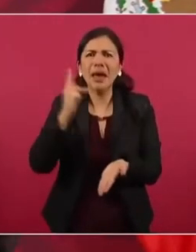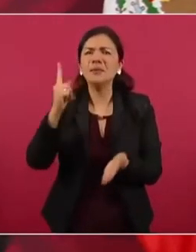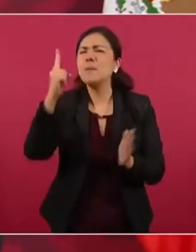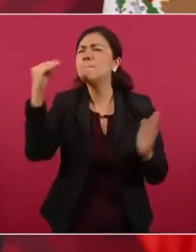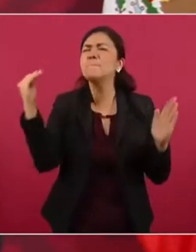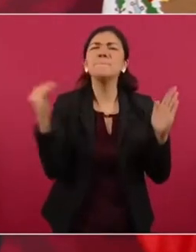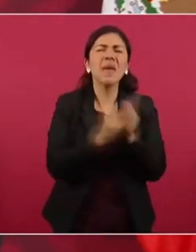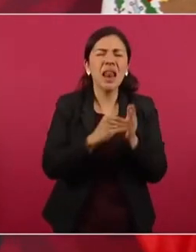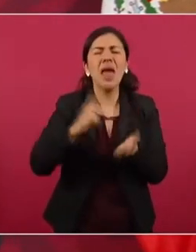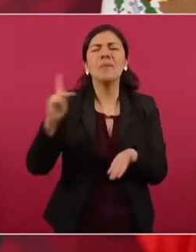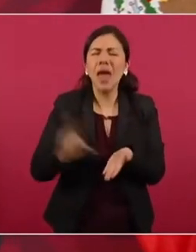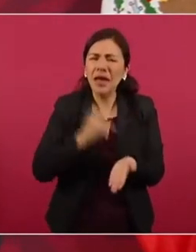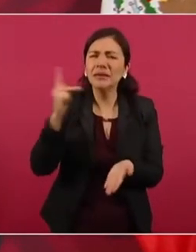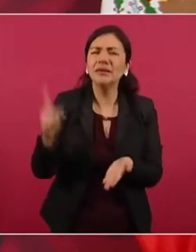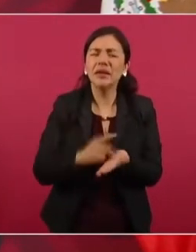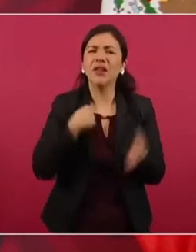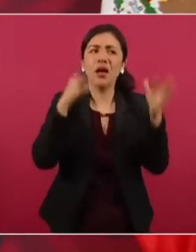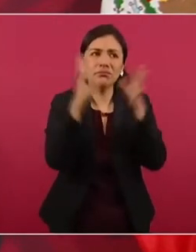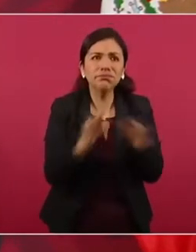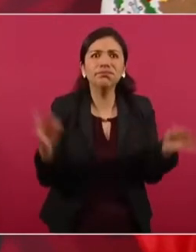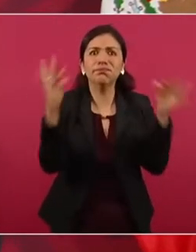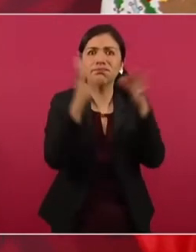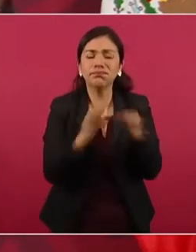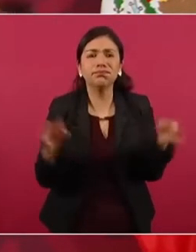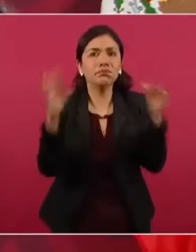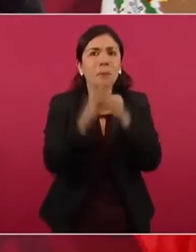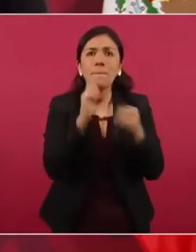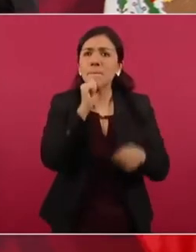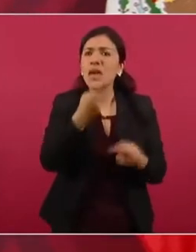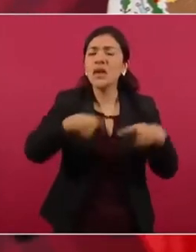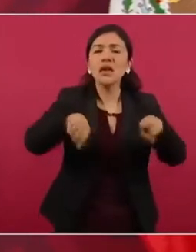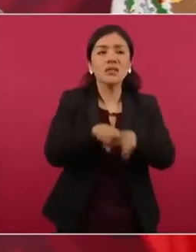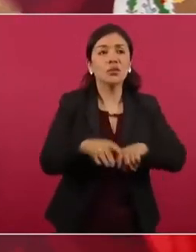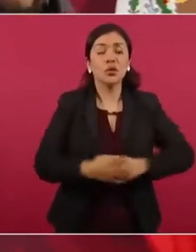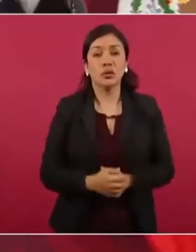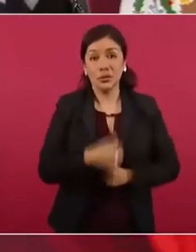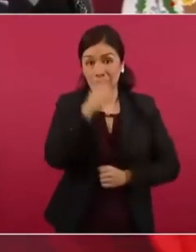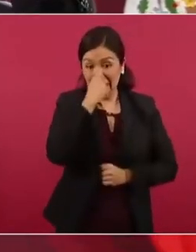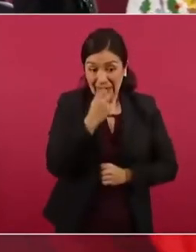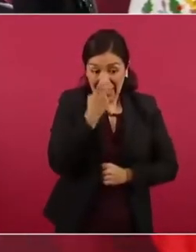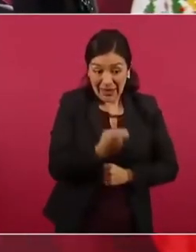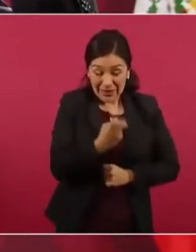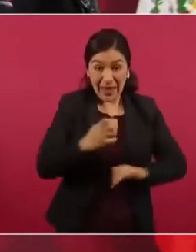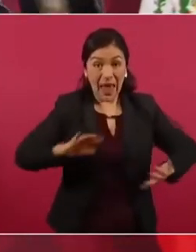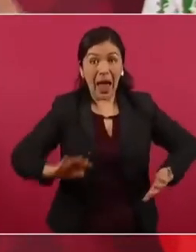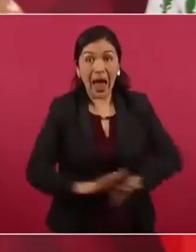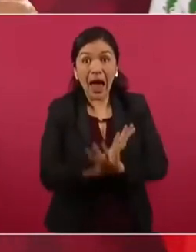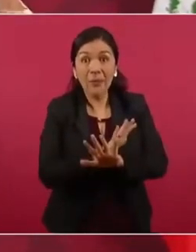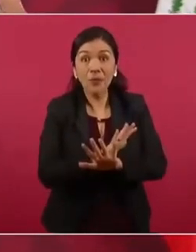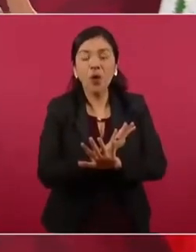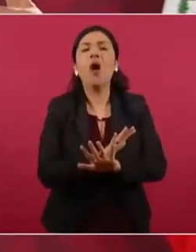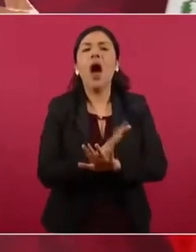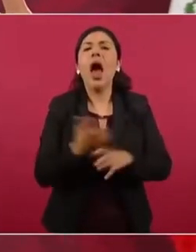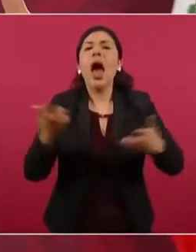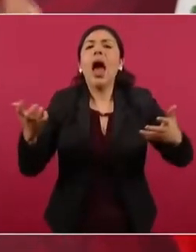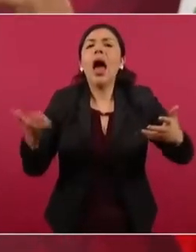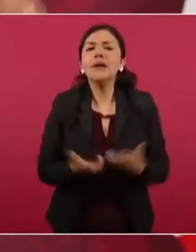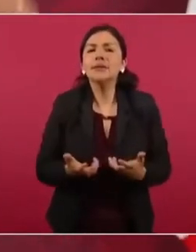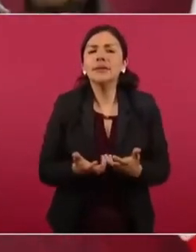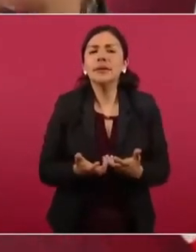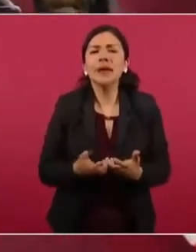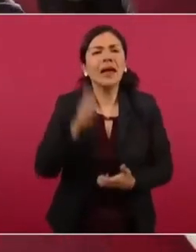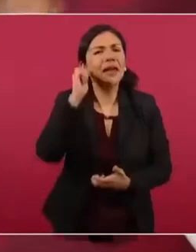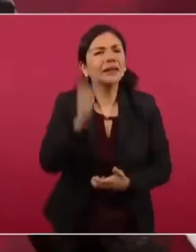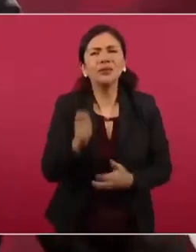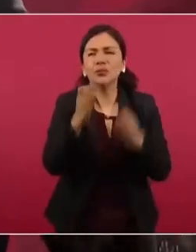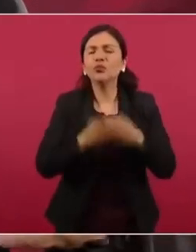que esta transformación ha sido, es y